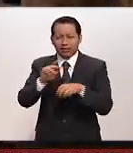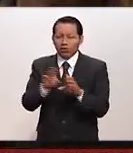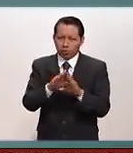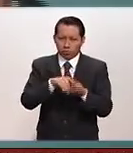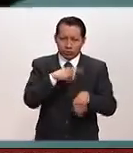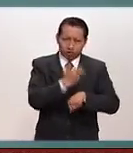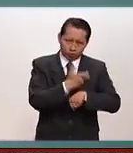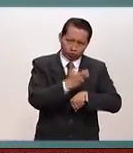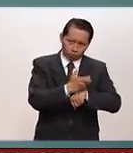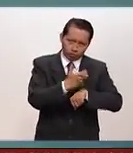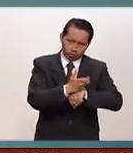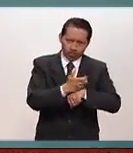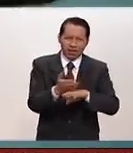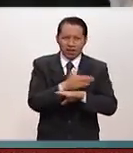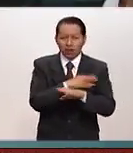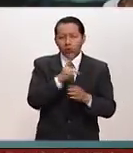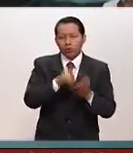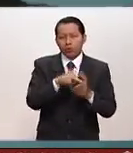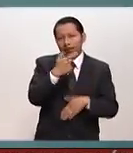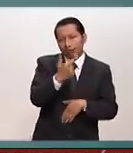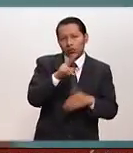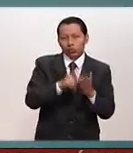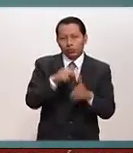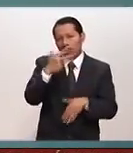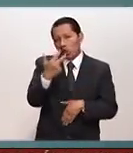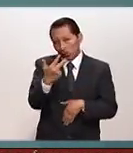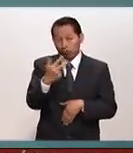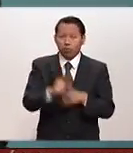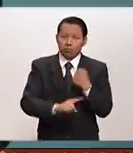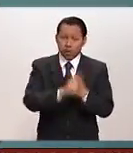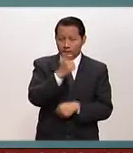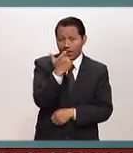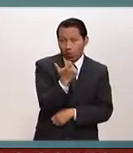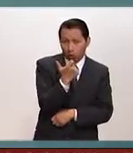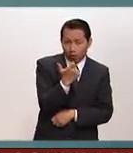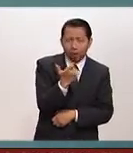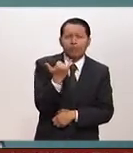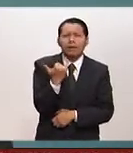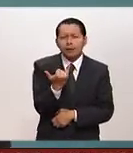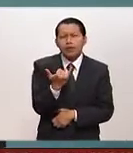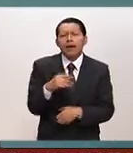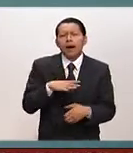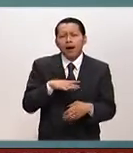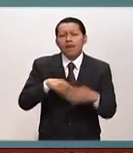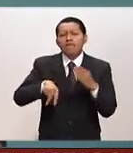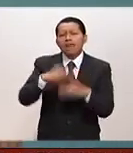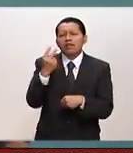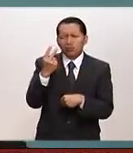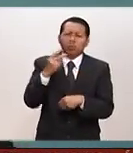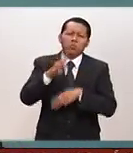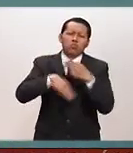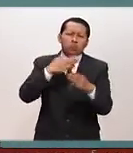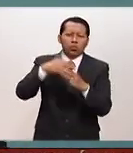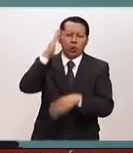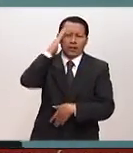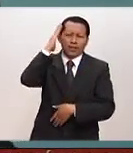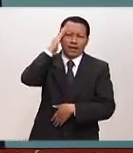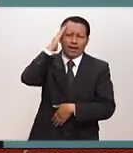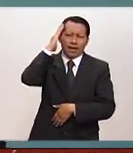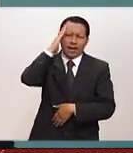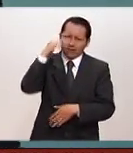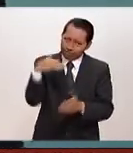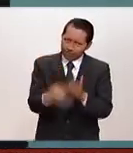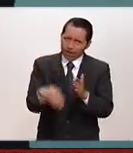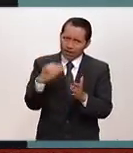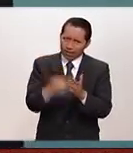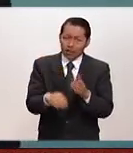Unidos, la crisis económica del 2007-2008, y por supuesto el vacío que existe en temas de liderazgo en el mundo, pues ponen o replantean lo